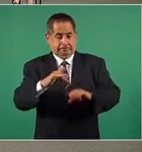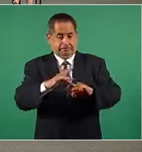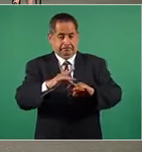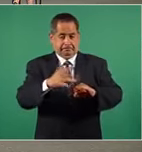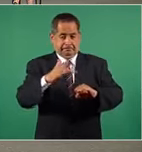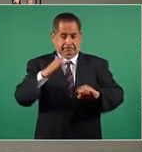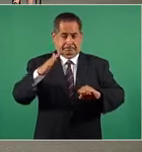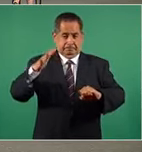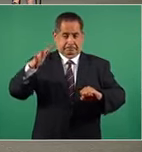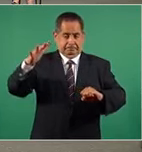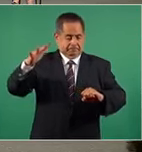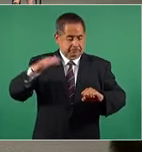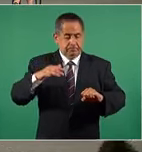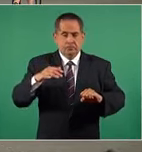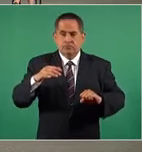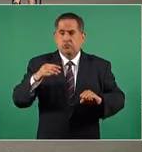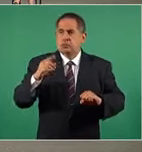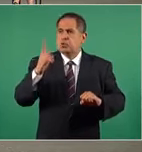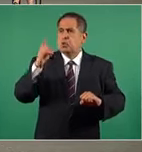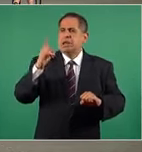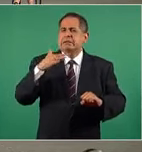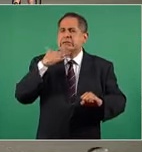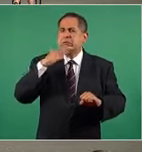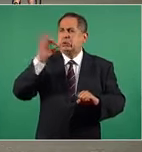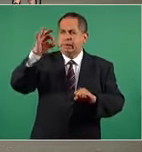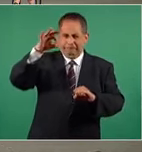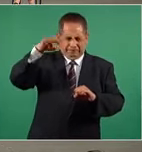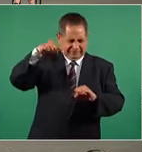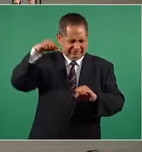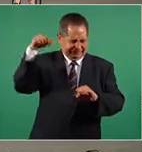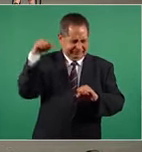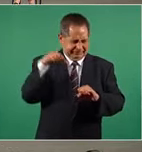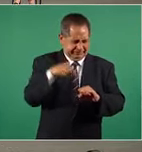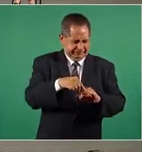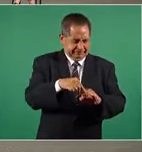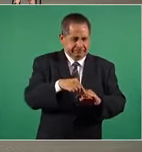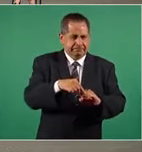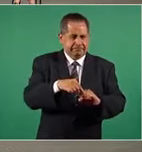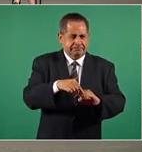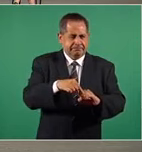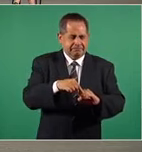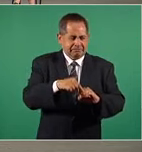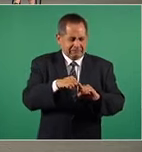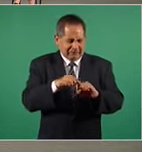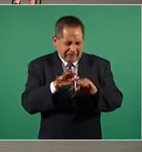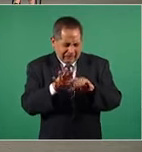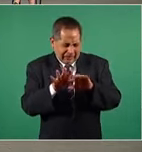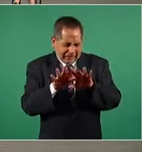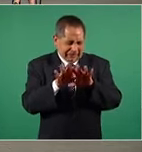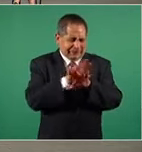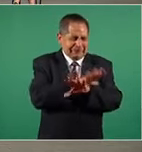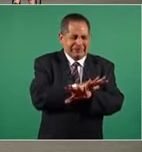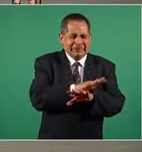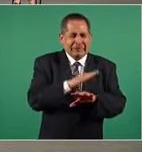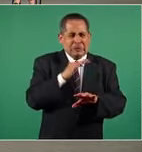puede también de este modo su fulgor oscurecer,